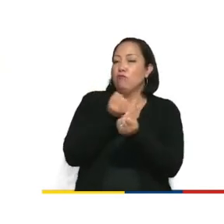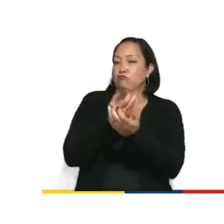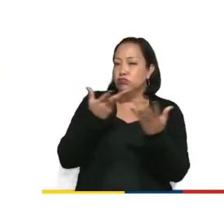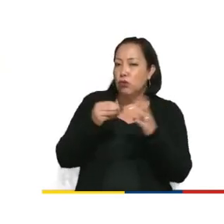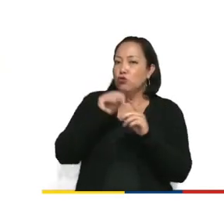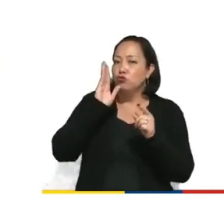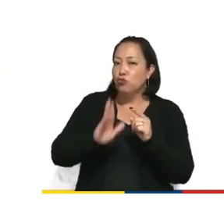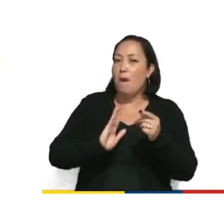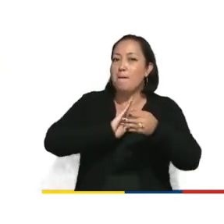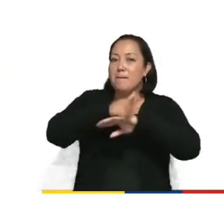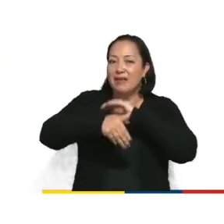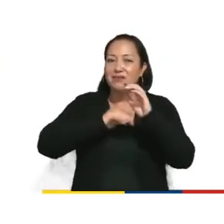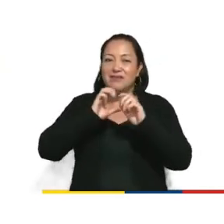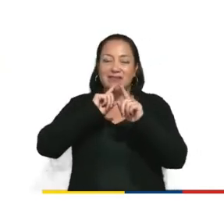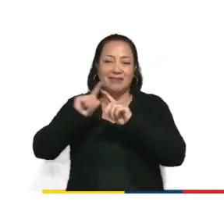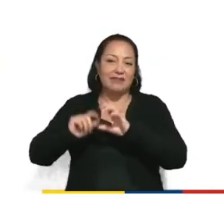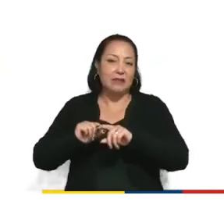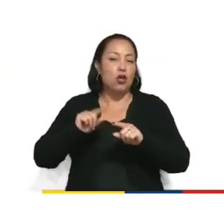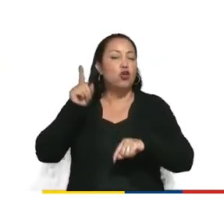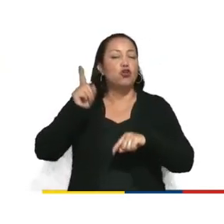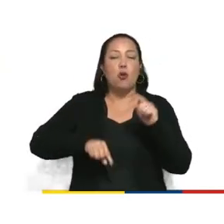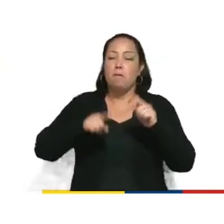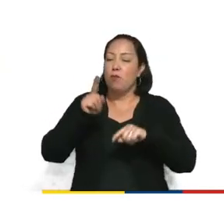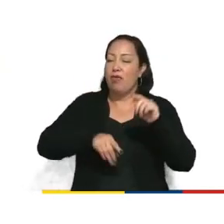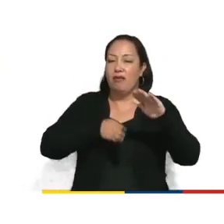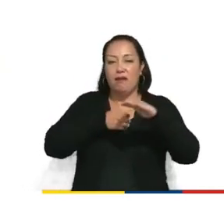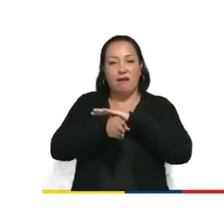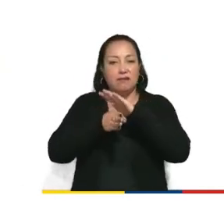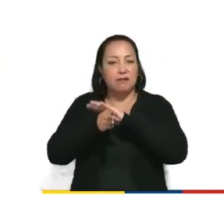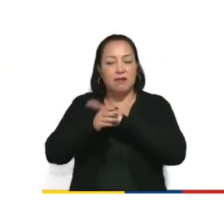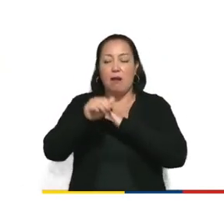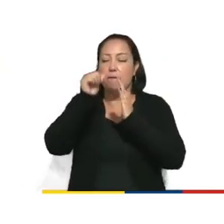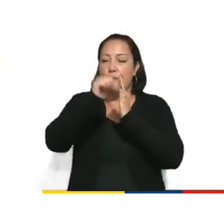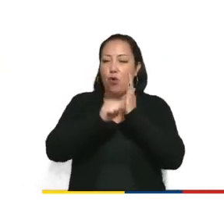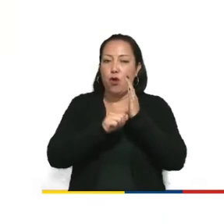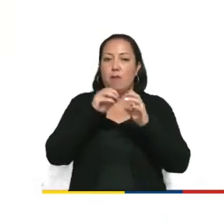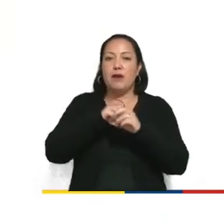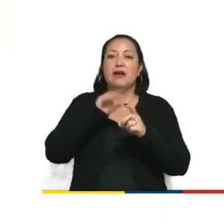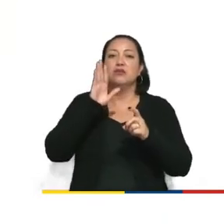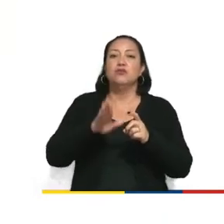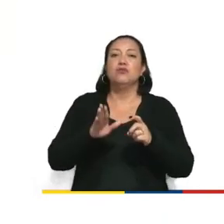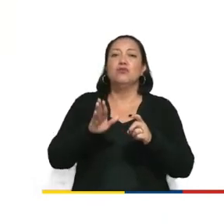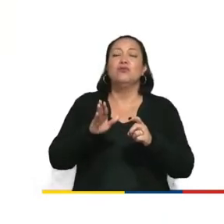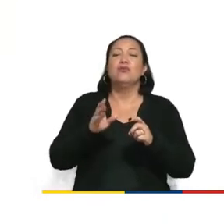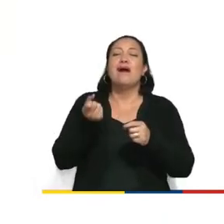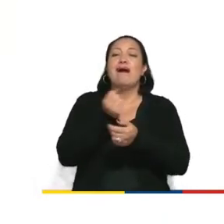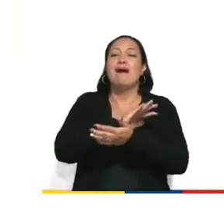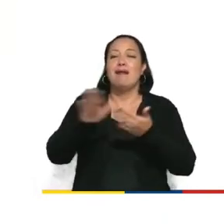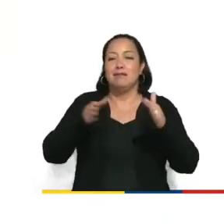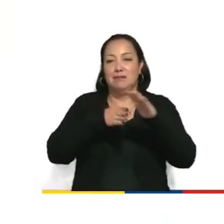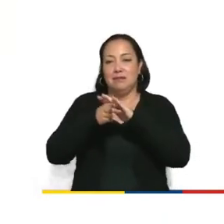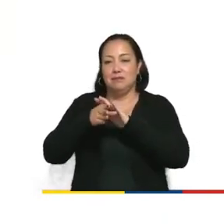Ellos no están pudiendo acceder a estos programas de Zero Rating en todo el mundo.